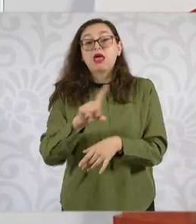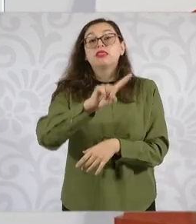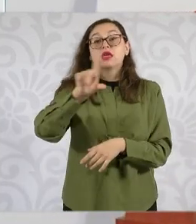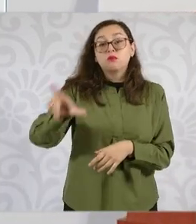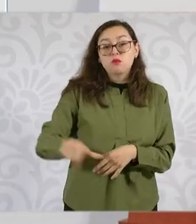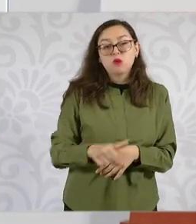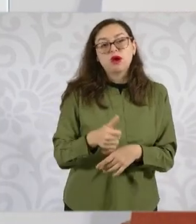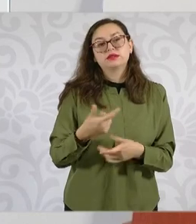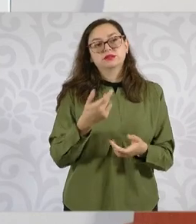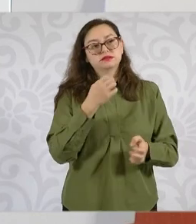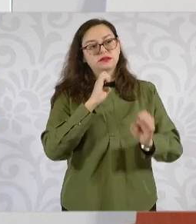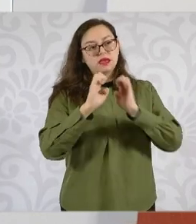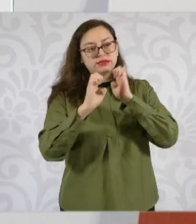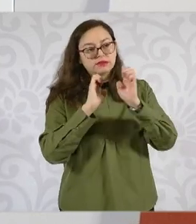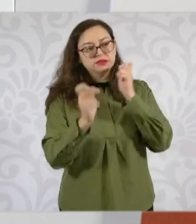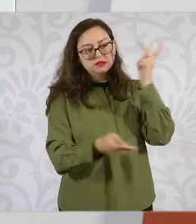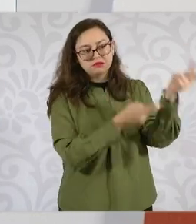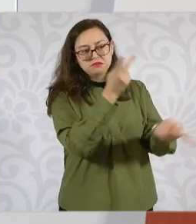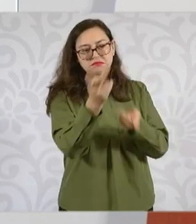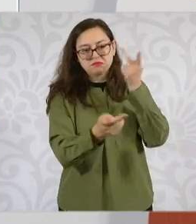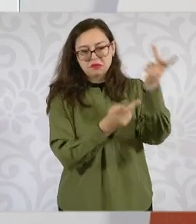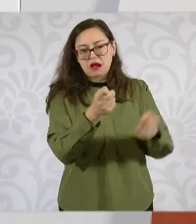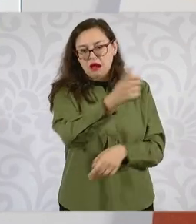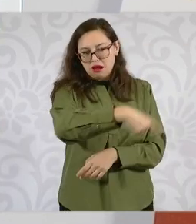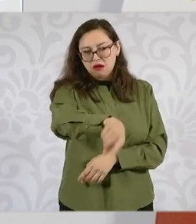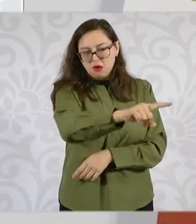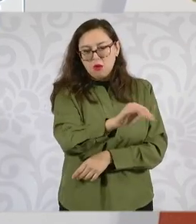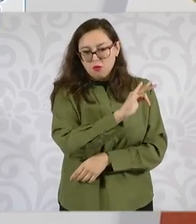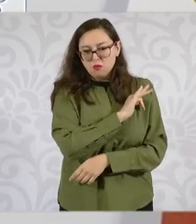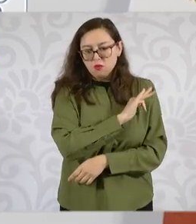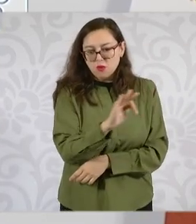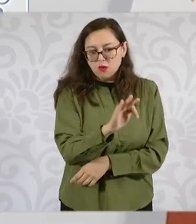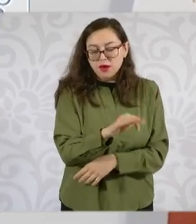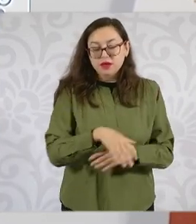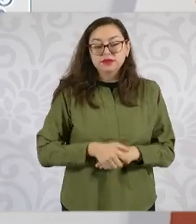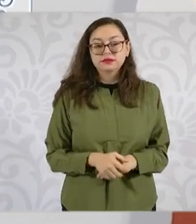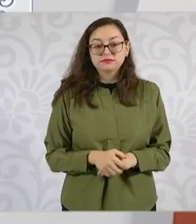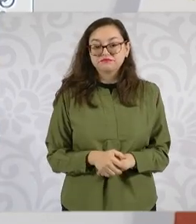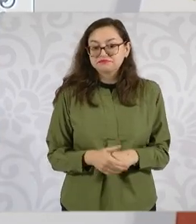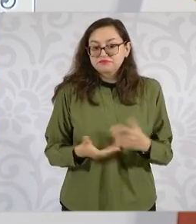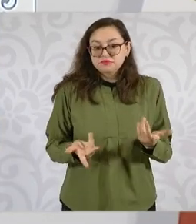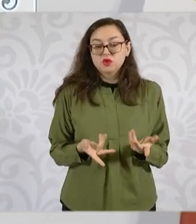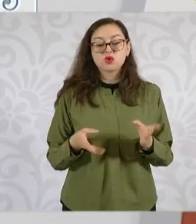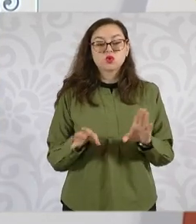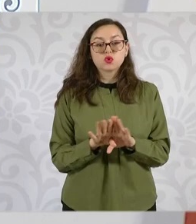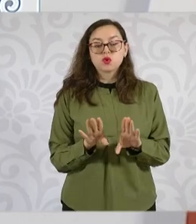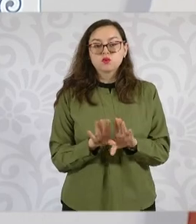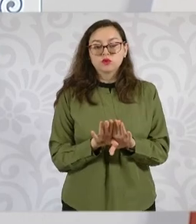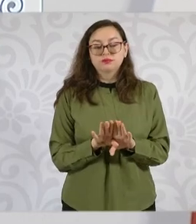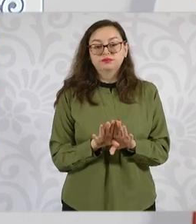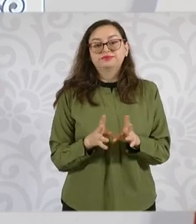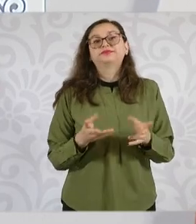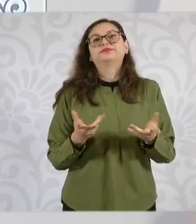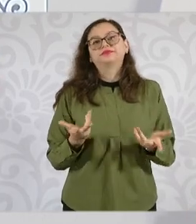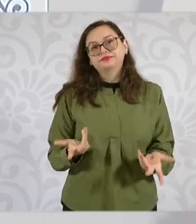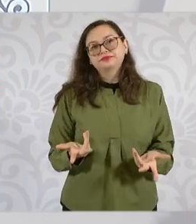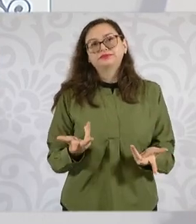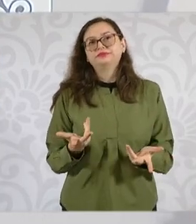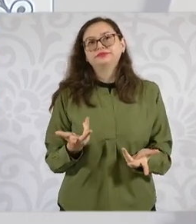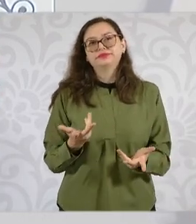trata este encuentro? En su momento empresarios nacionales y principalmente de Estados Unidos